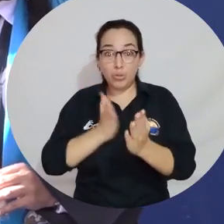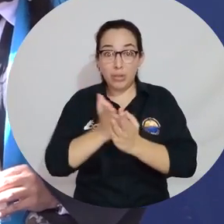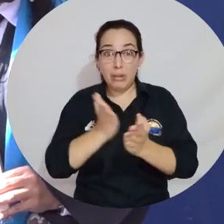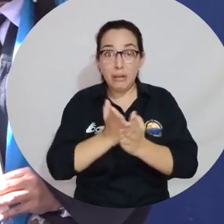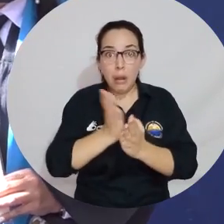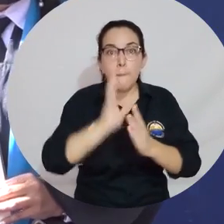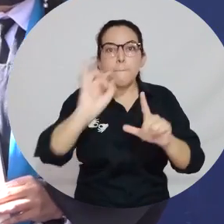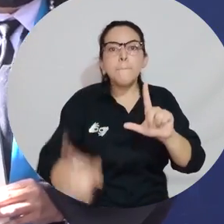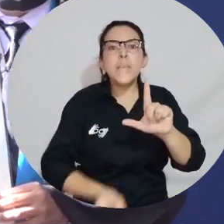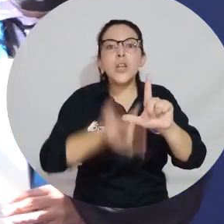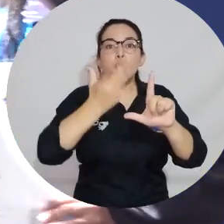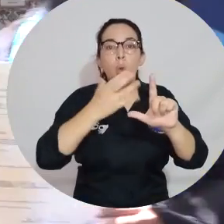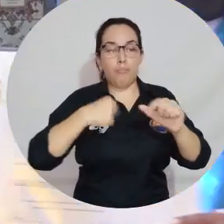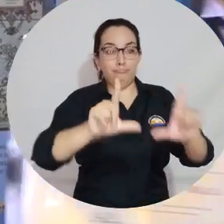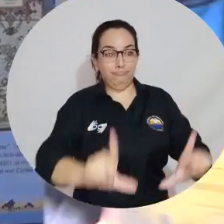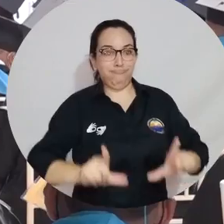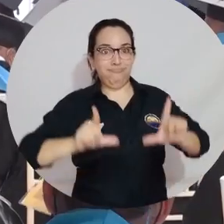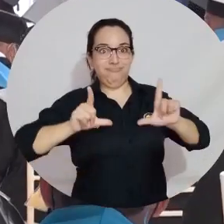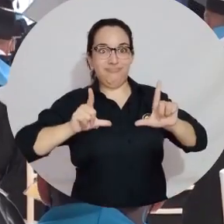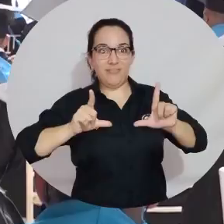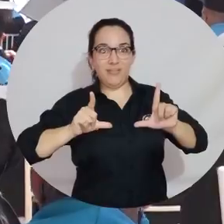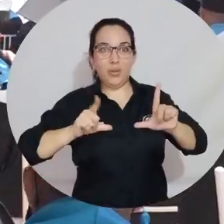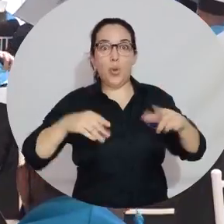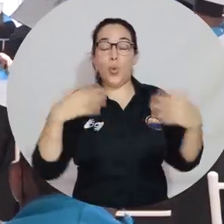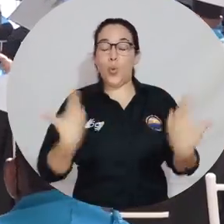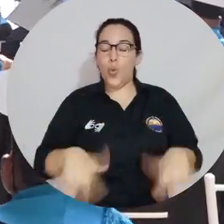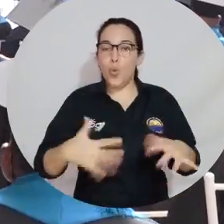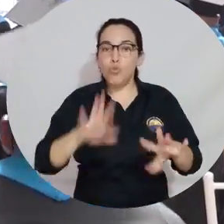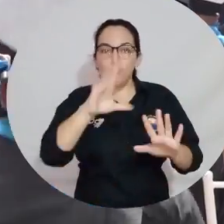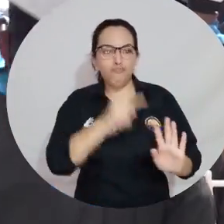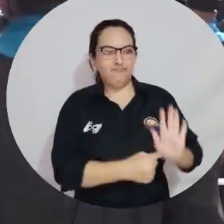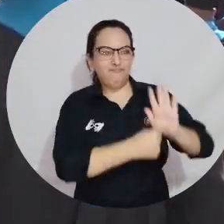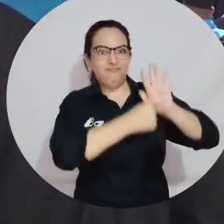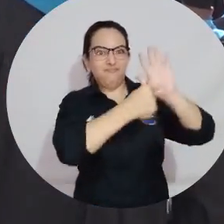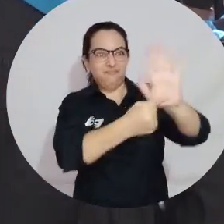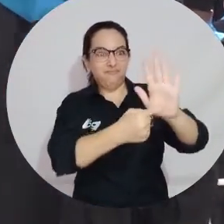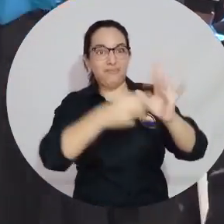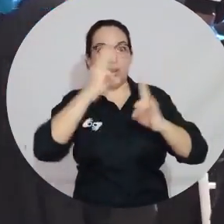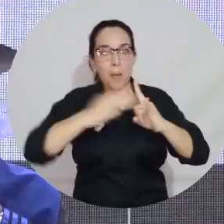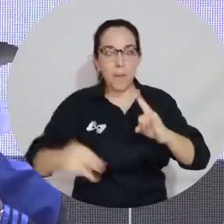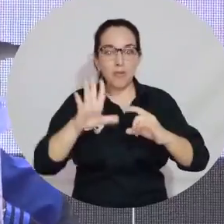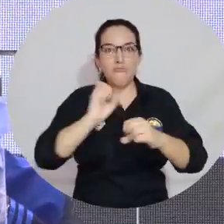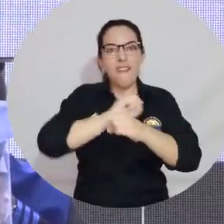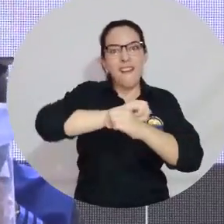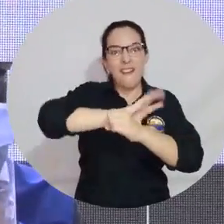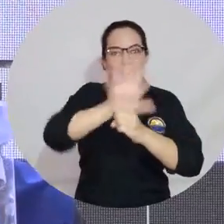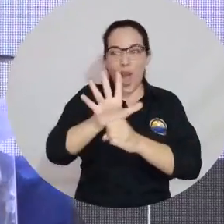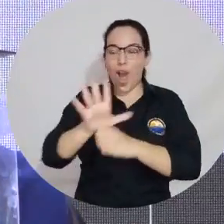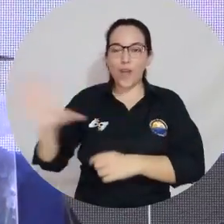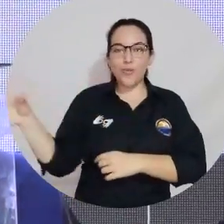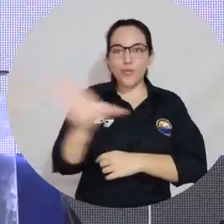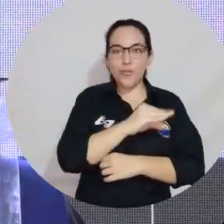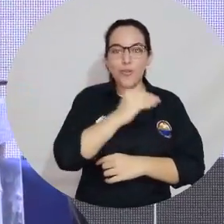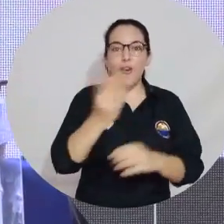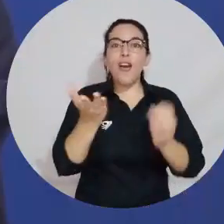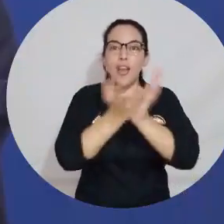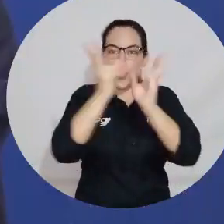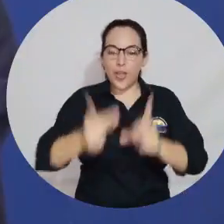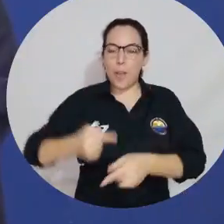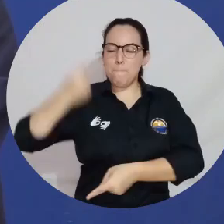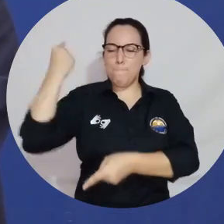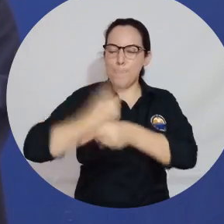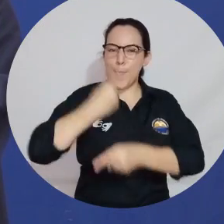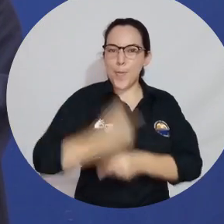pregrado de la modalidad virtual toman grado. Por lo tanto, es un gran logro para la institución, para el CREO. Se le cumplió a todos nuestros